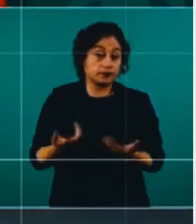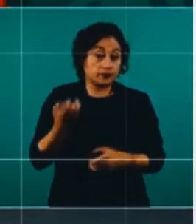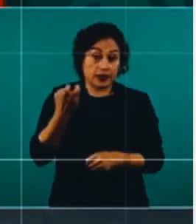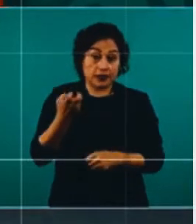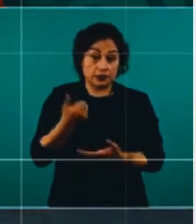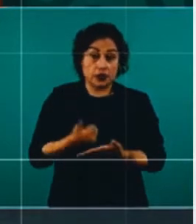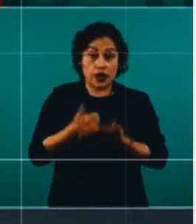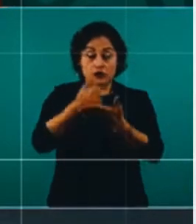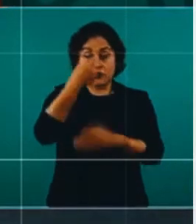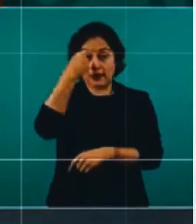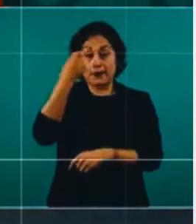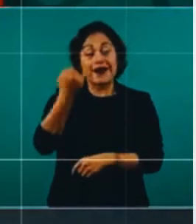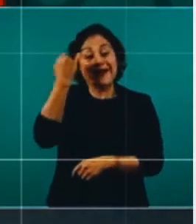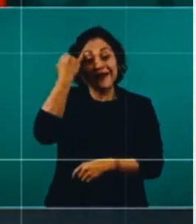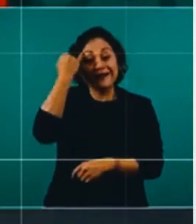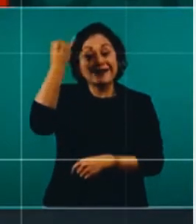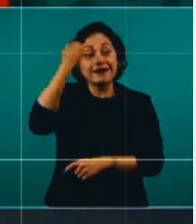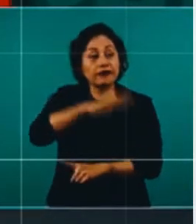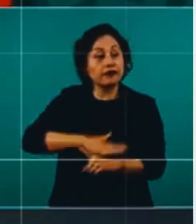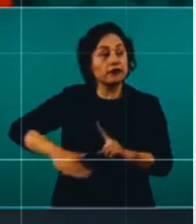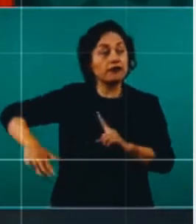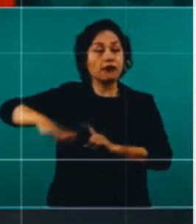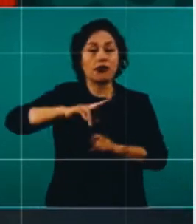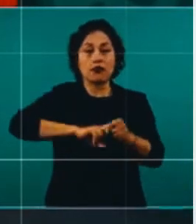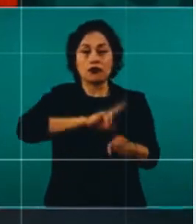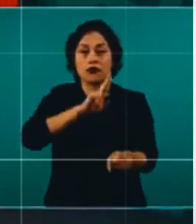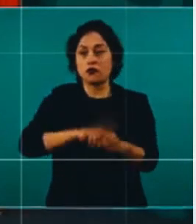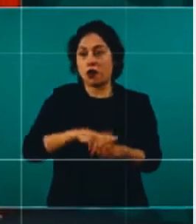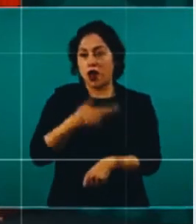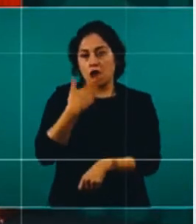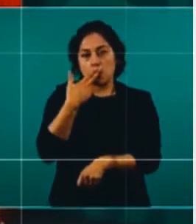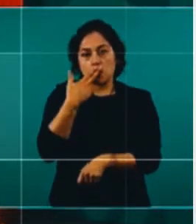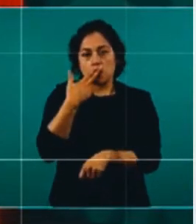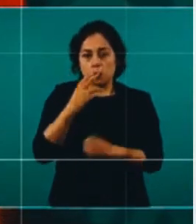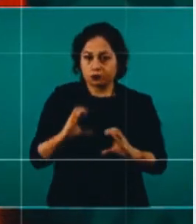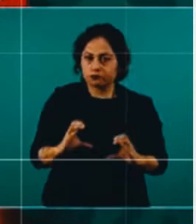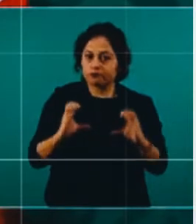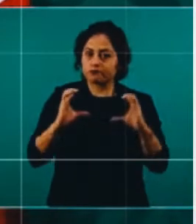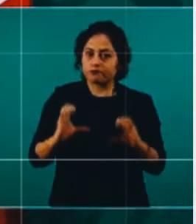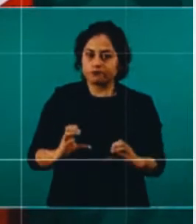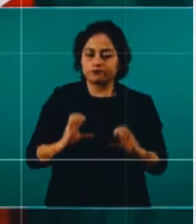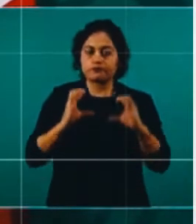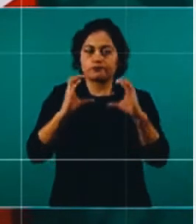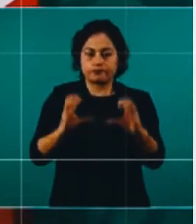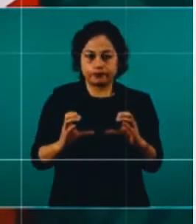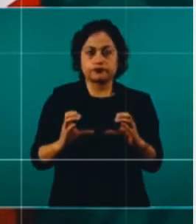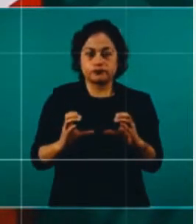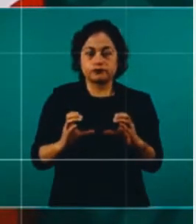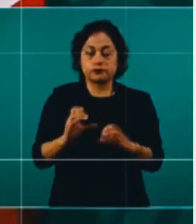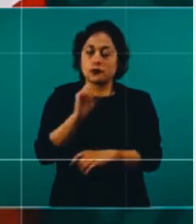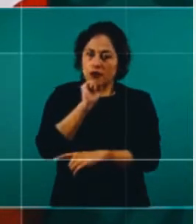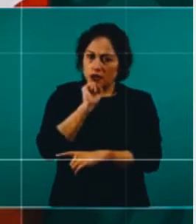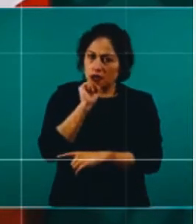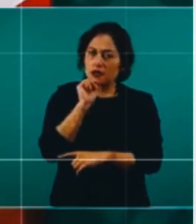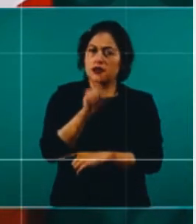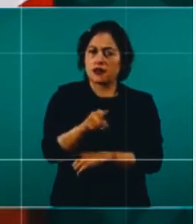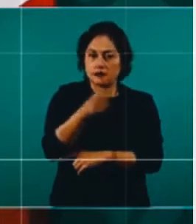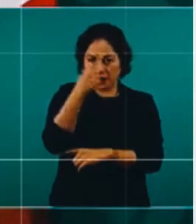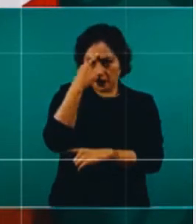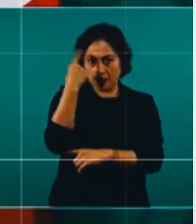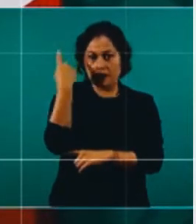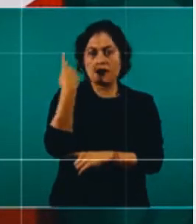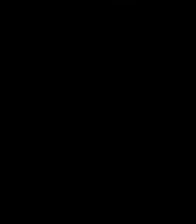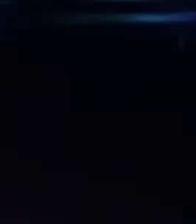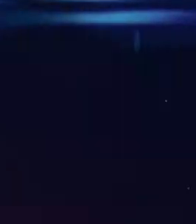el medio ambiente, de no deteriorar el medio ambiente, de contribuir para evitar lo del